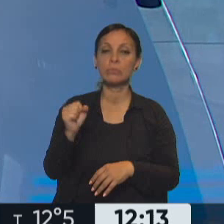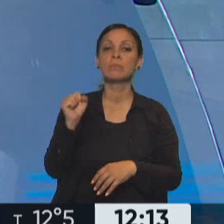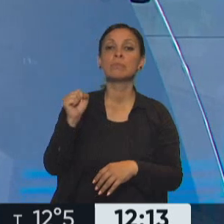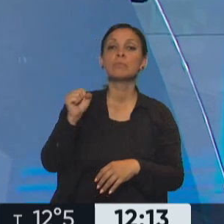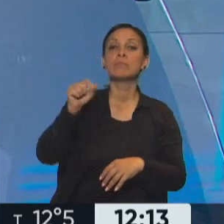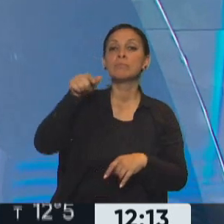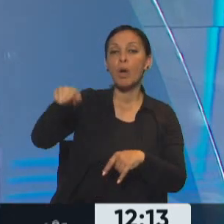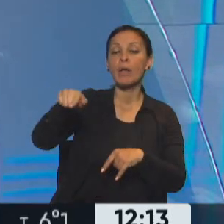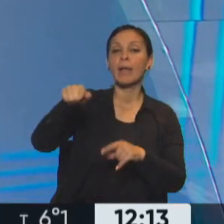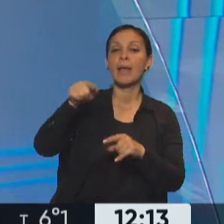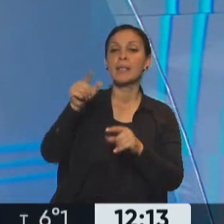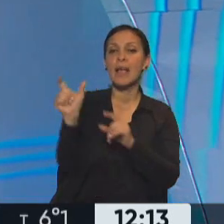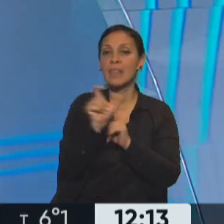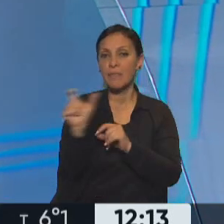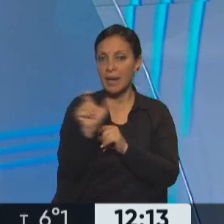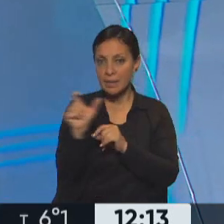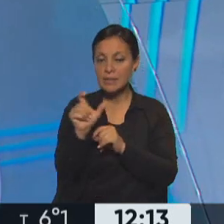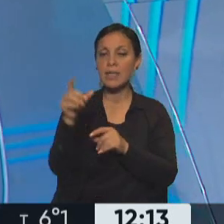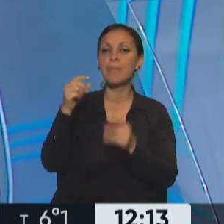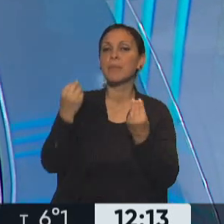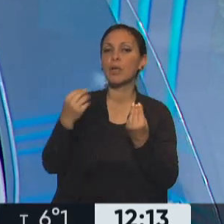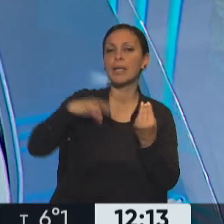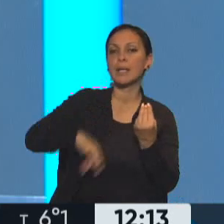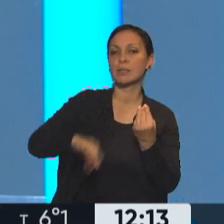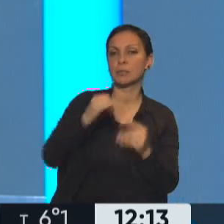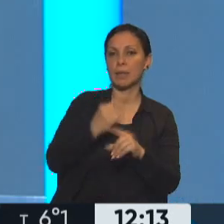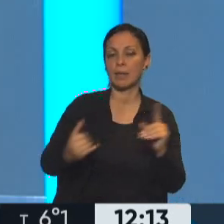divide los llamados ingresos medios.